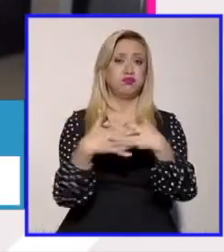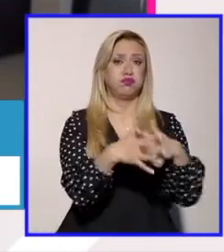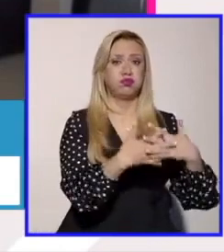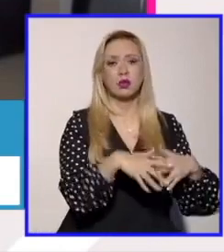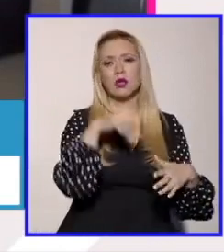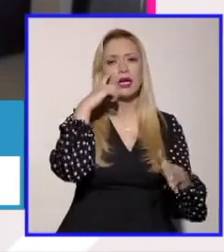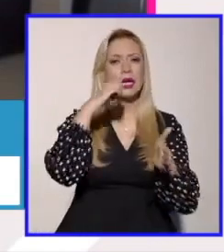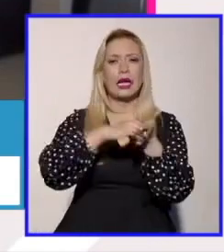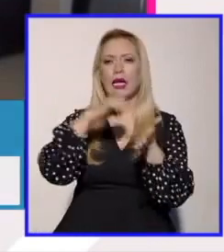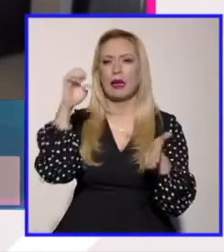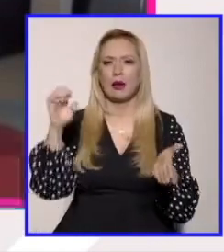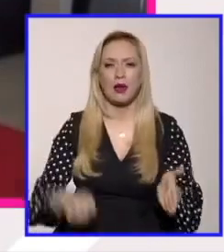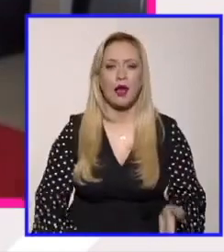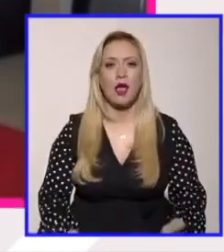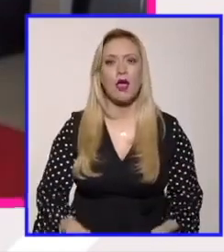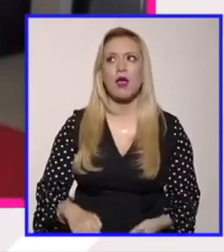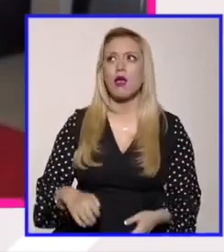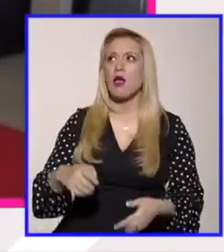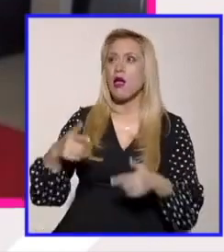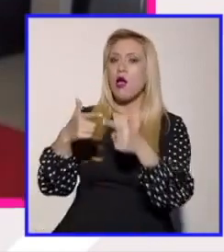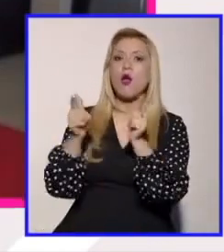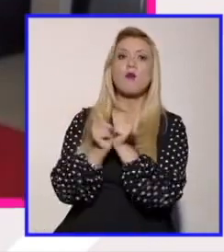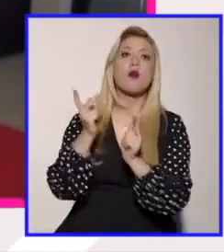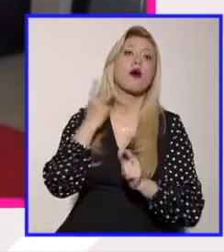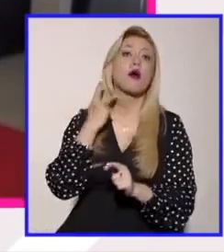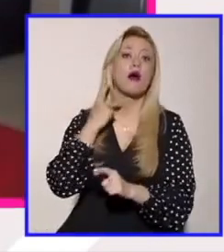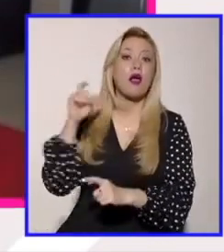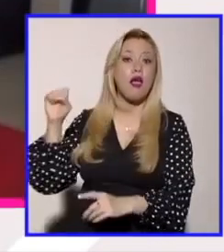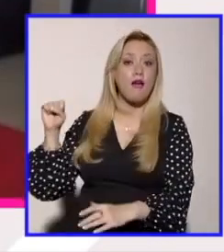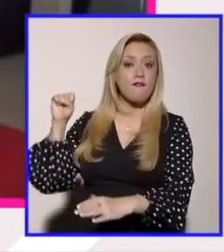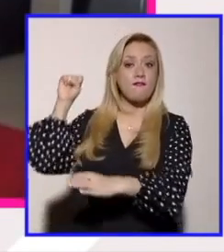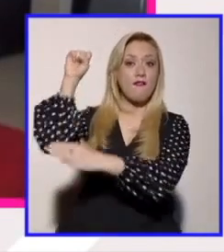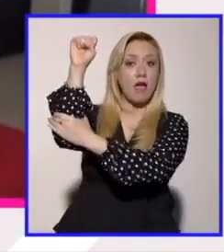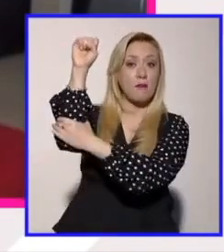el partido feminista en España es antitrans